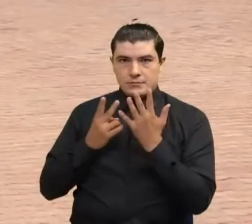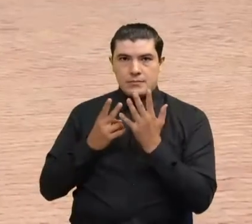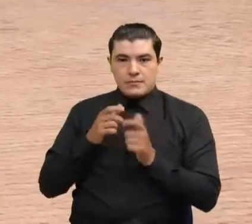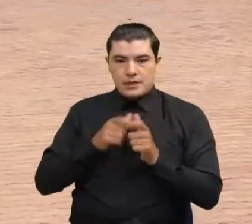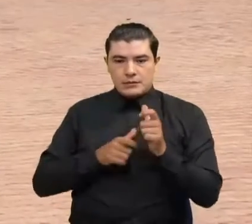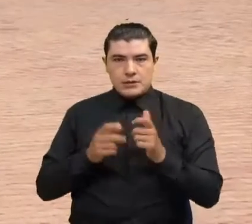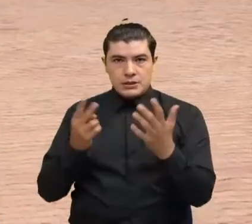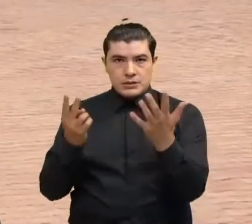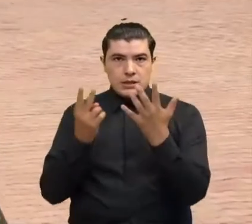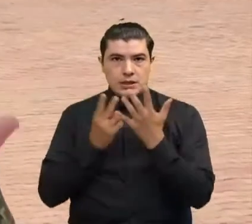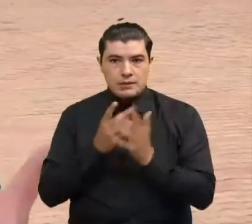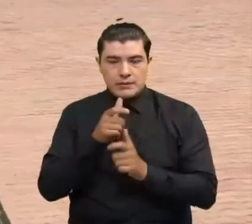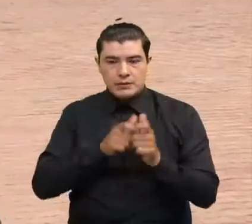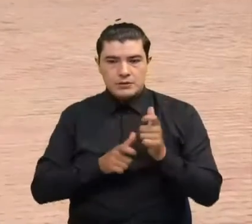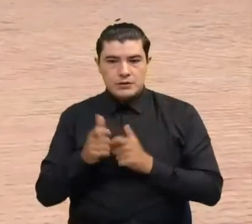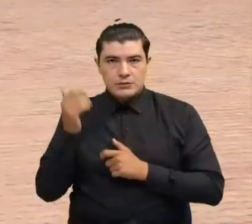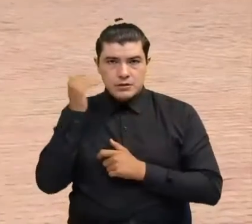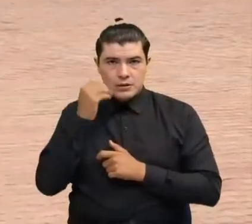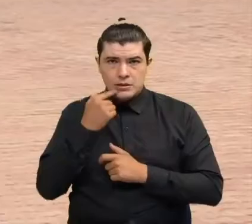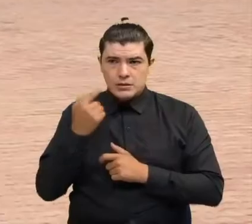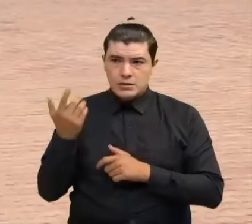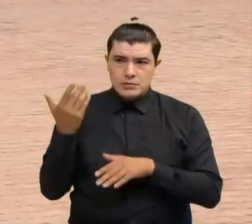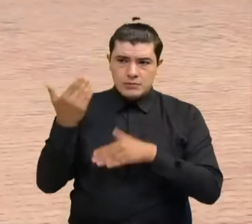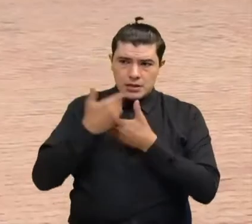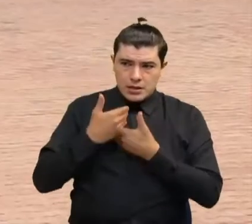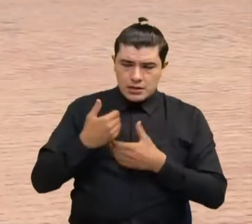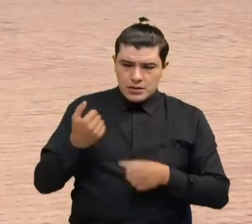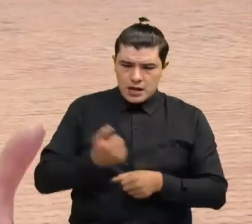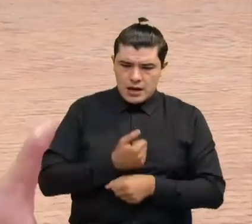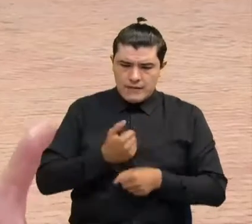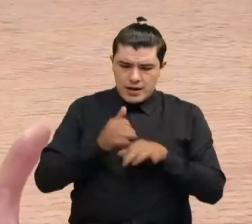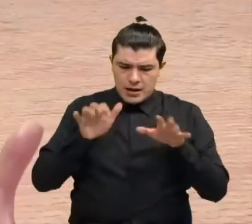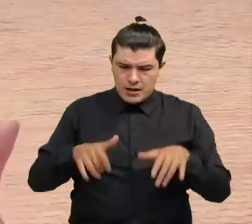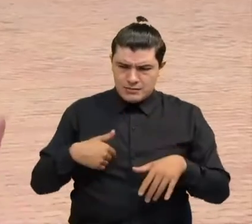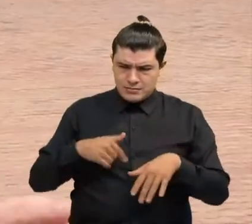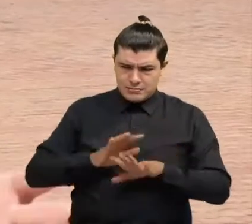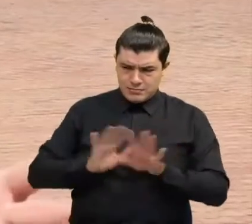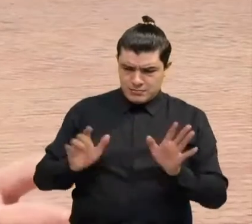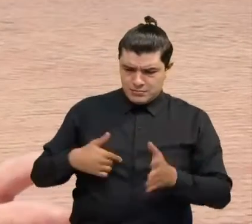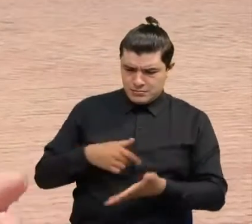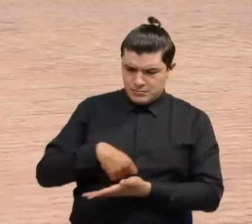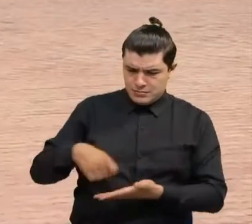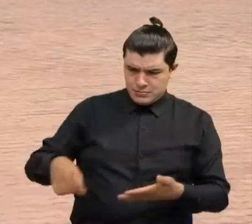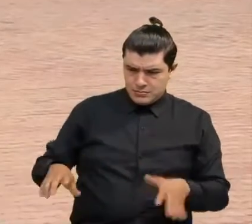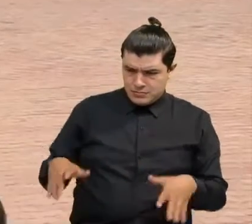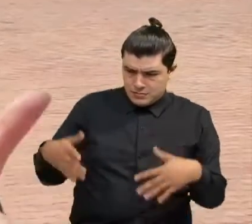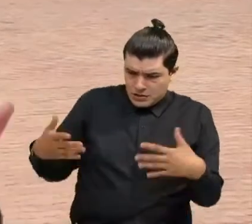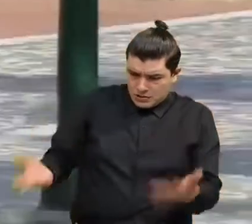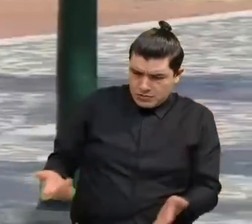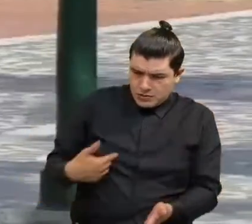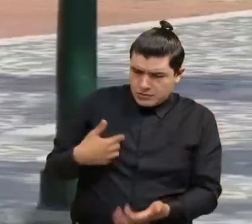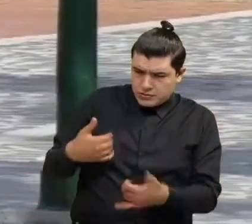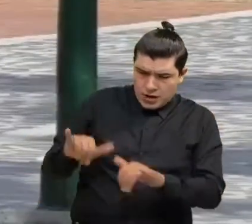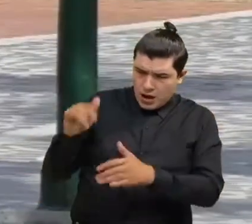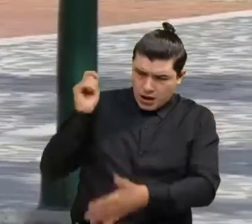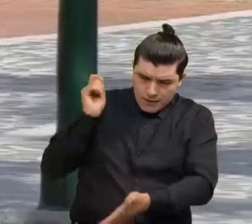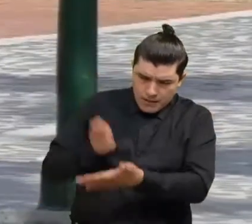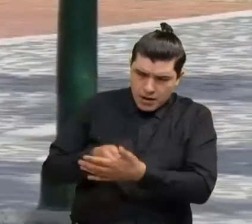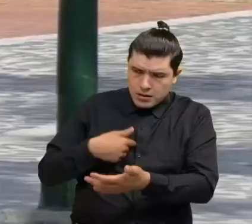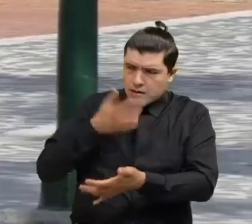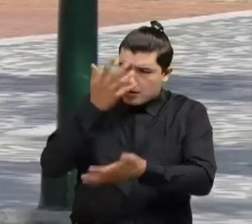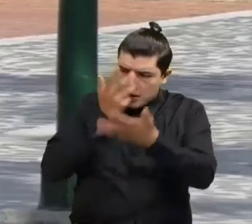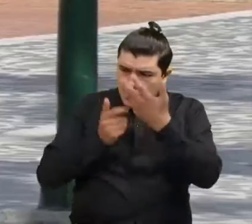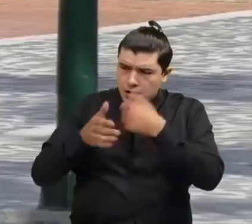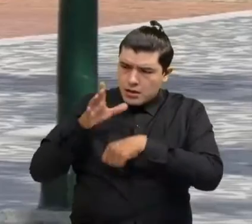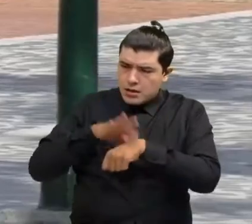diciendo que venían por el trabajo de secretarias. Y yo les decía, no estoy contratando. Ay, ¿cómo así? Si yo ya consigné para los exámenes